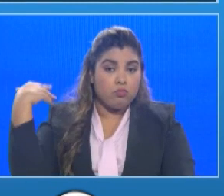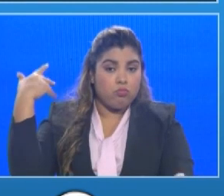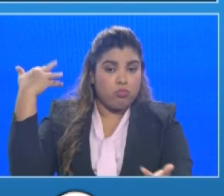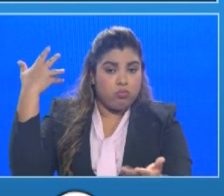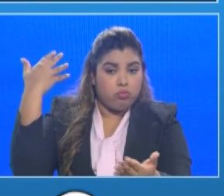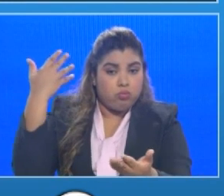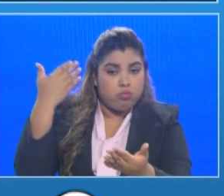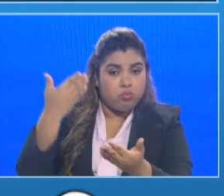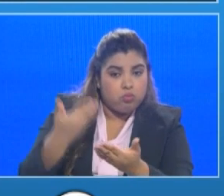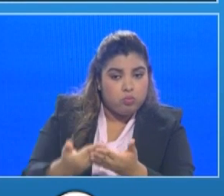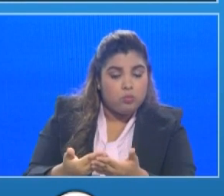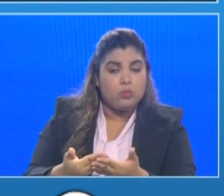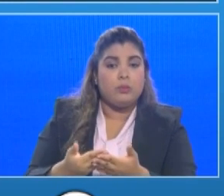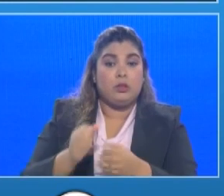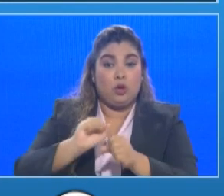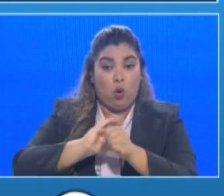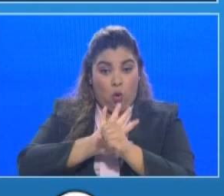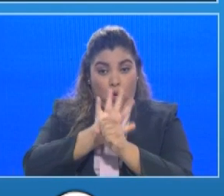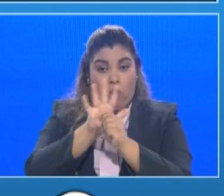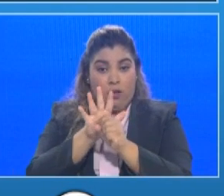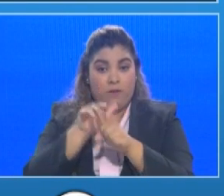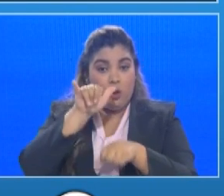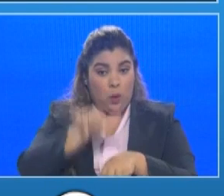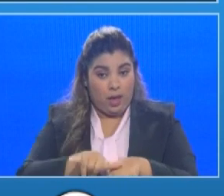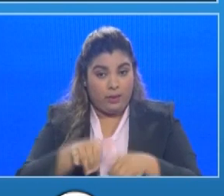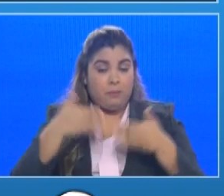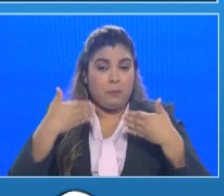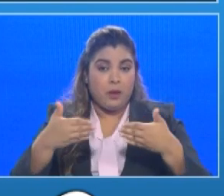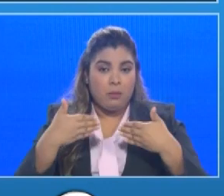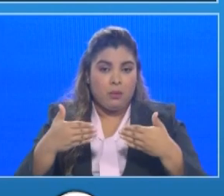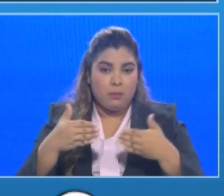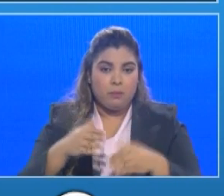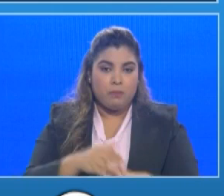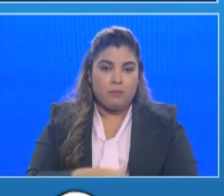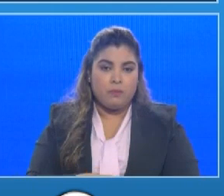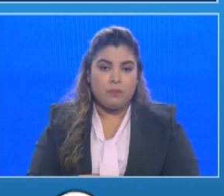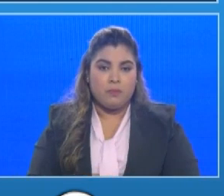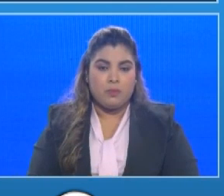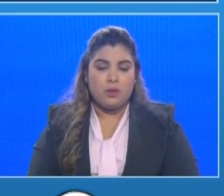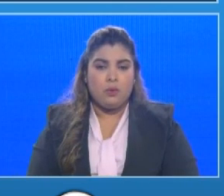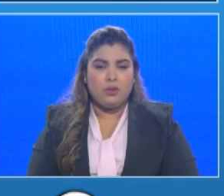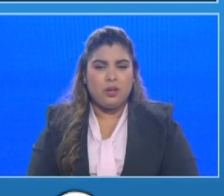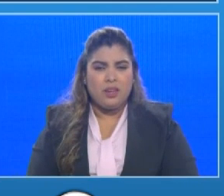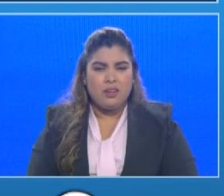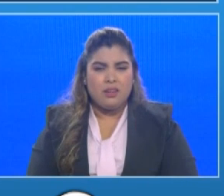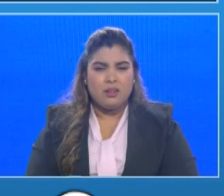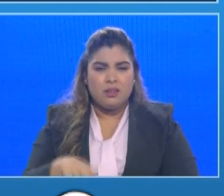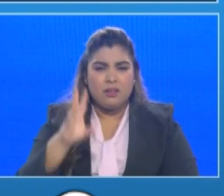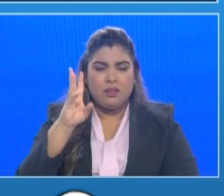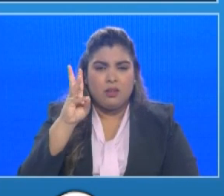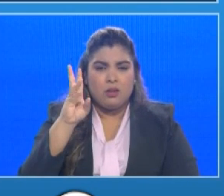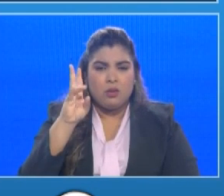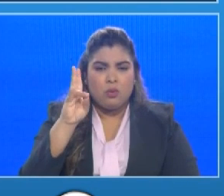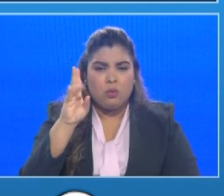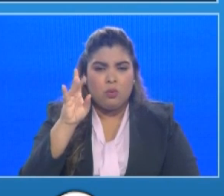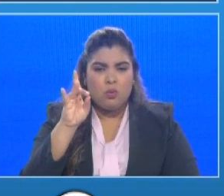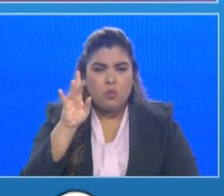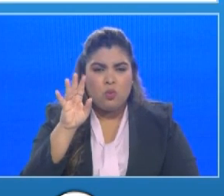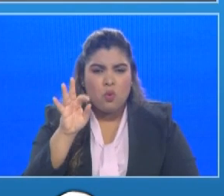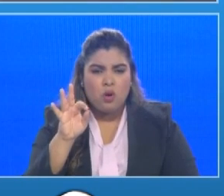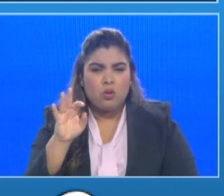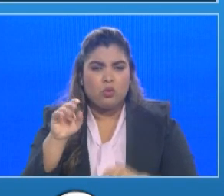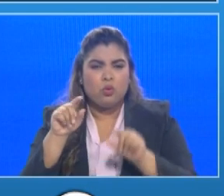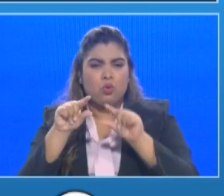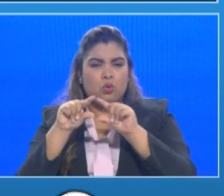indicado el primer caso de COVID en Panamá ¿Cuántos clústeres se han identificado a nivel nacional y del clúster